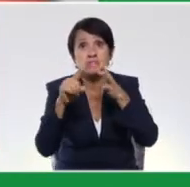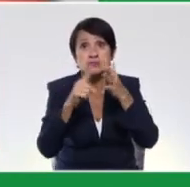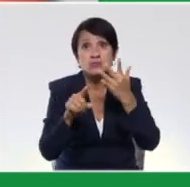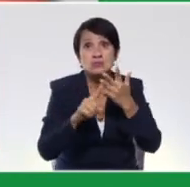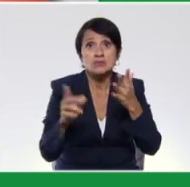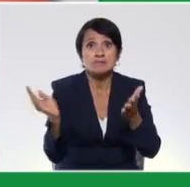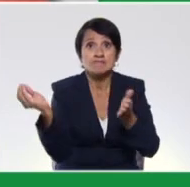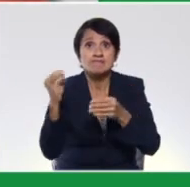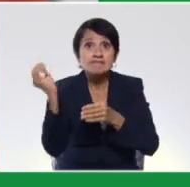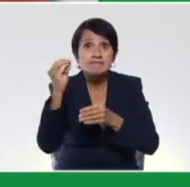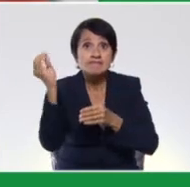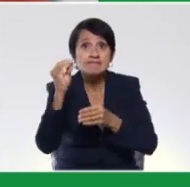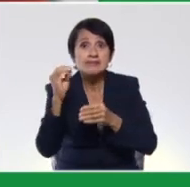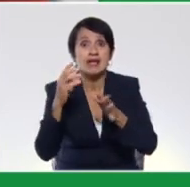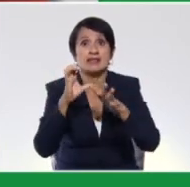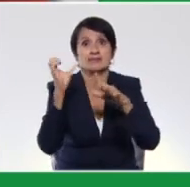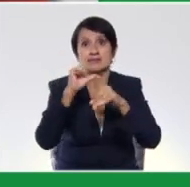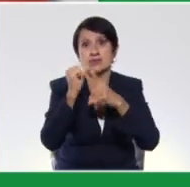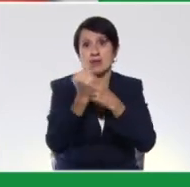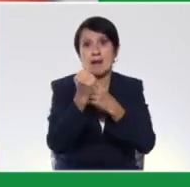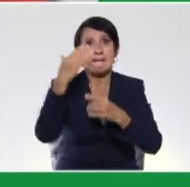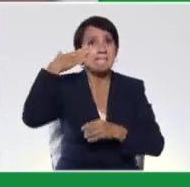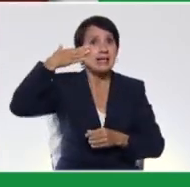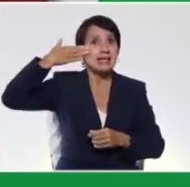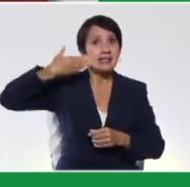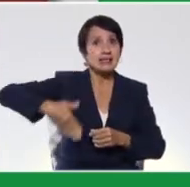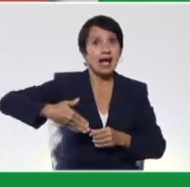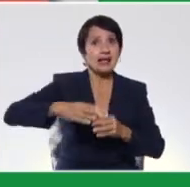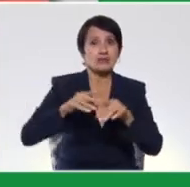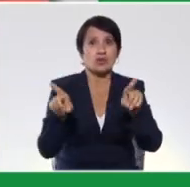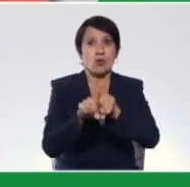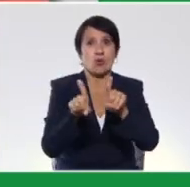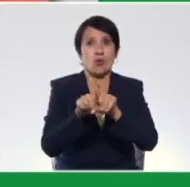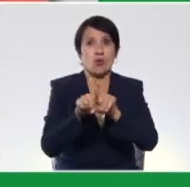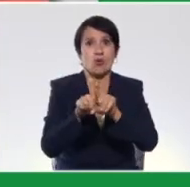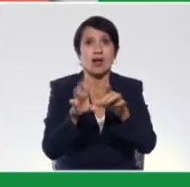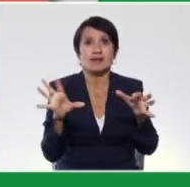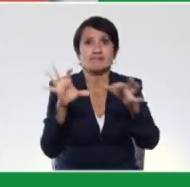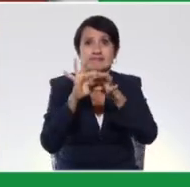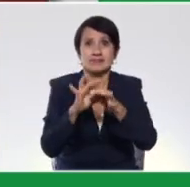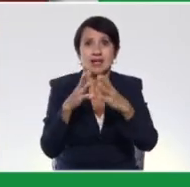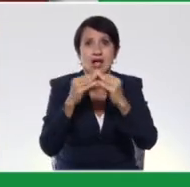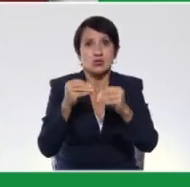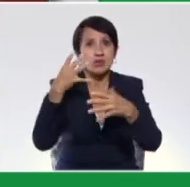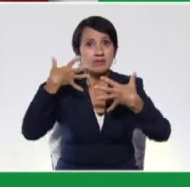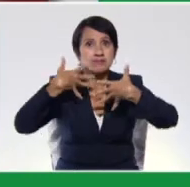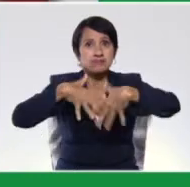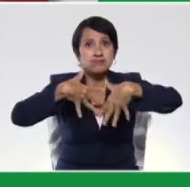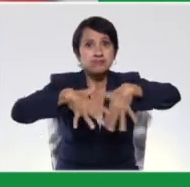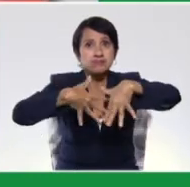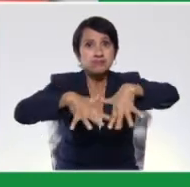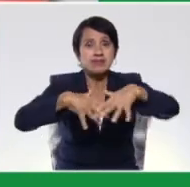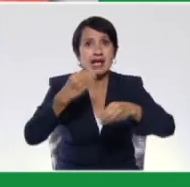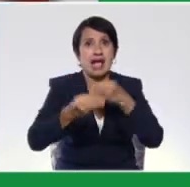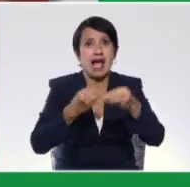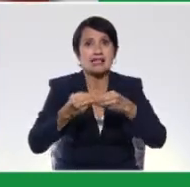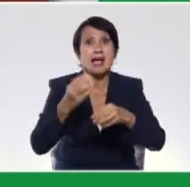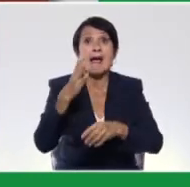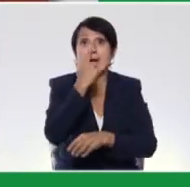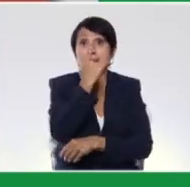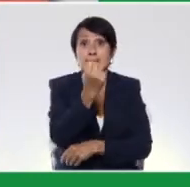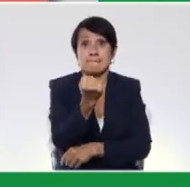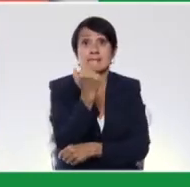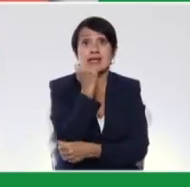sociales hicieron que las condiciones militares fueran totalmente adversas a los patriotas, que hace que Miranda,